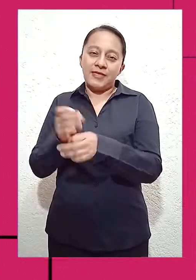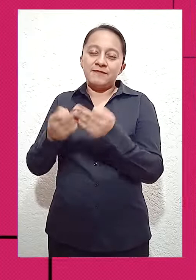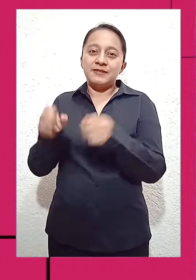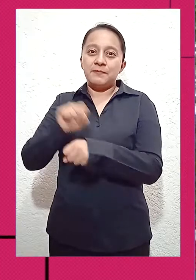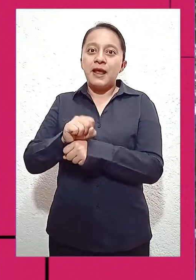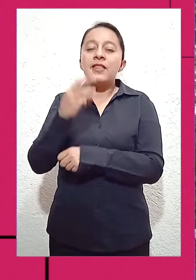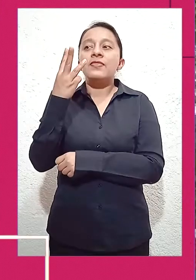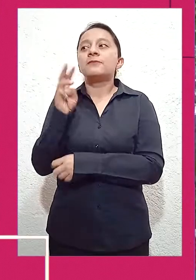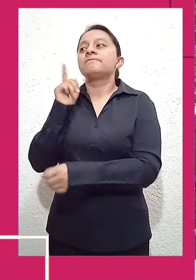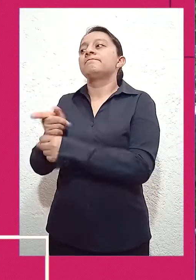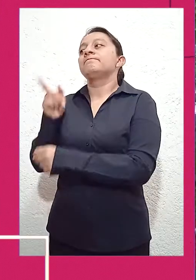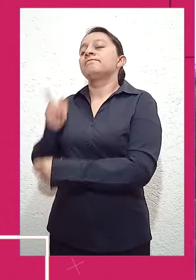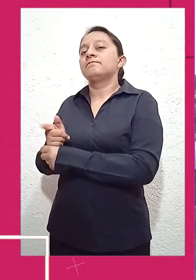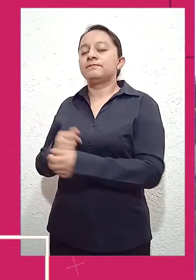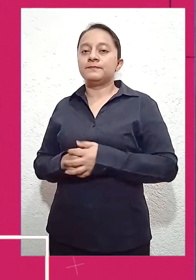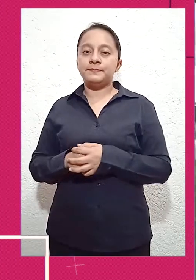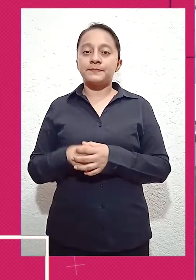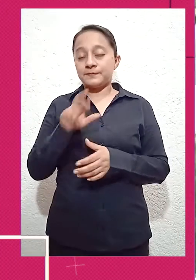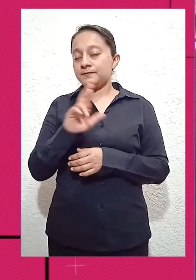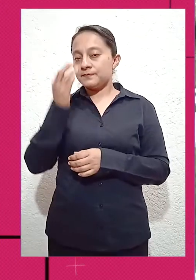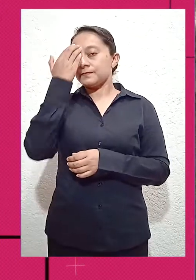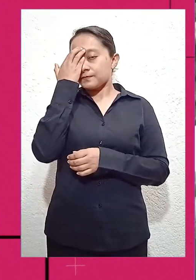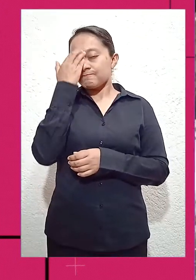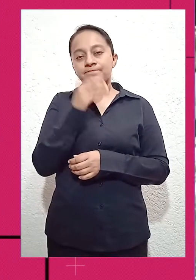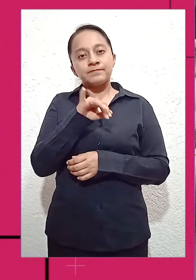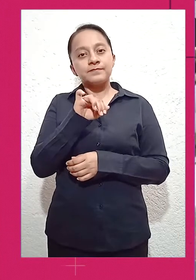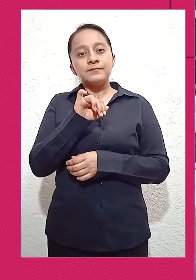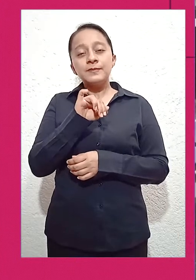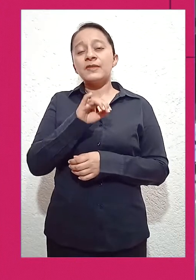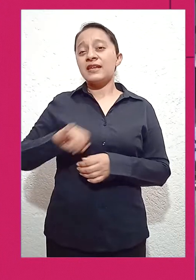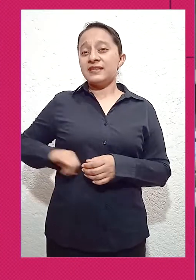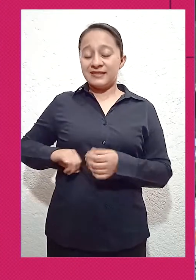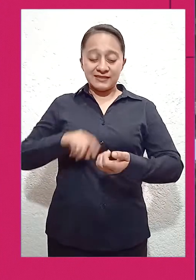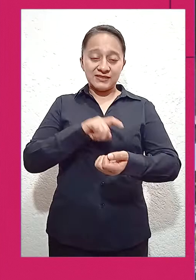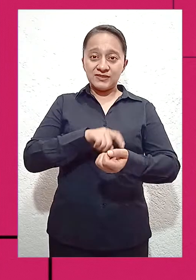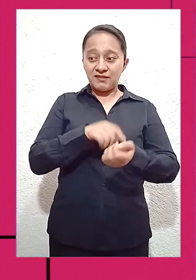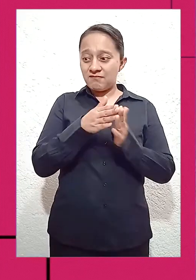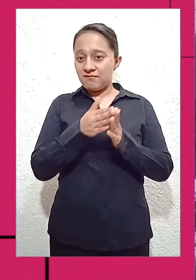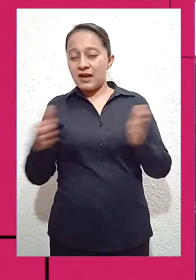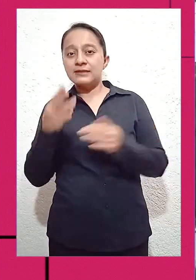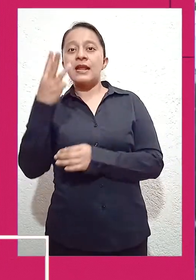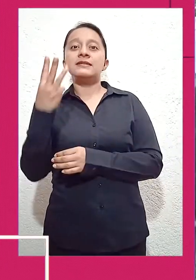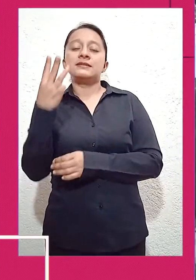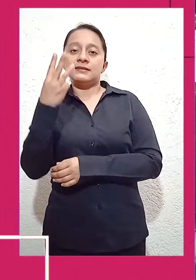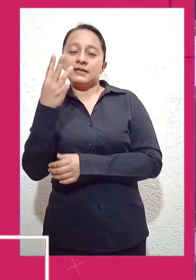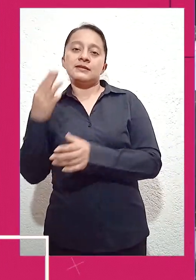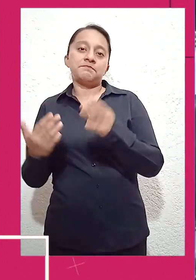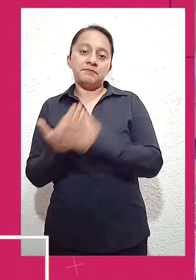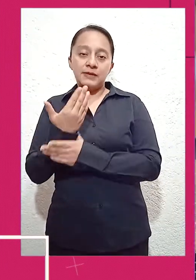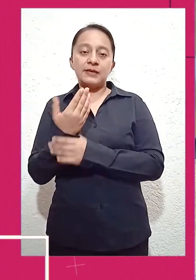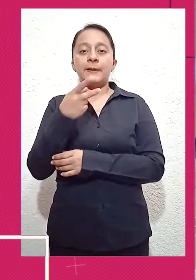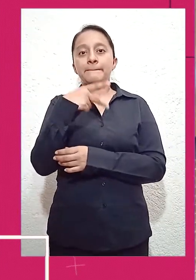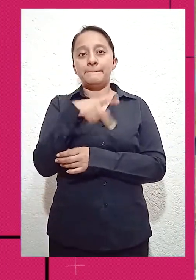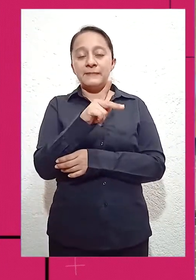amplíe el horario hasta las 3 de la mañana, pero destacó que ante el escenario que se está viviendo por los contagios, se suman al llamado hacia la